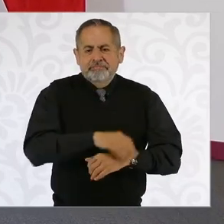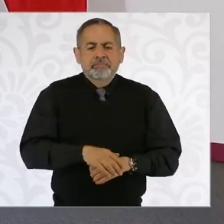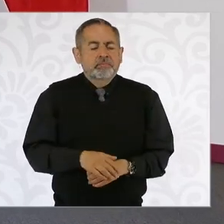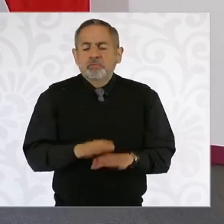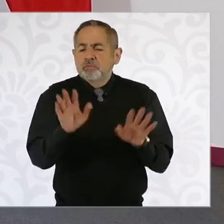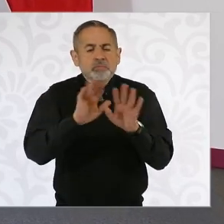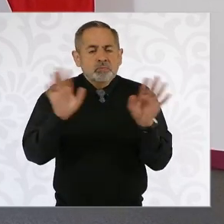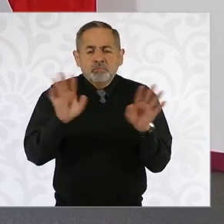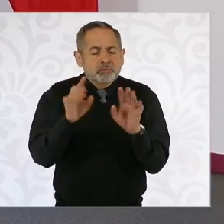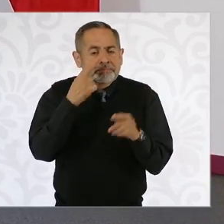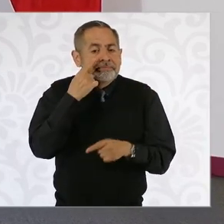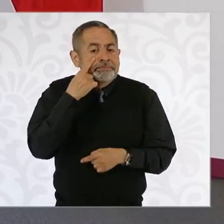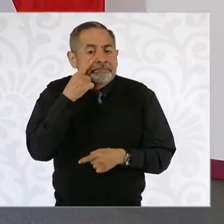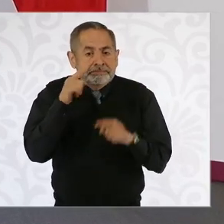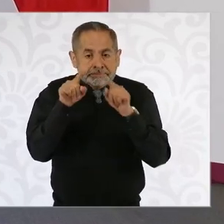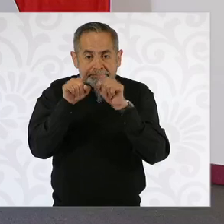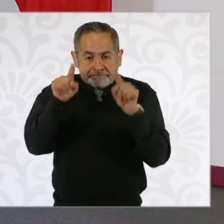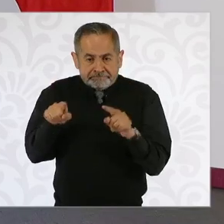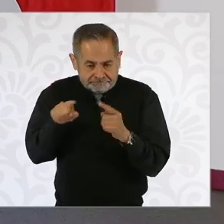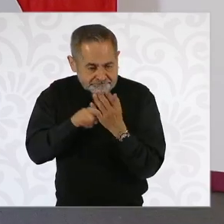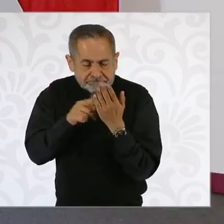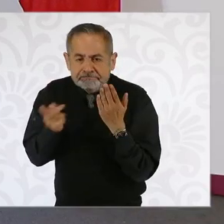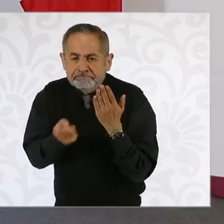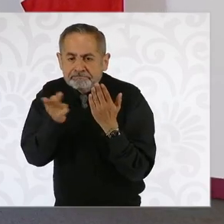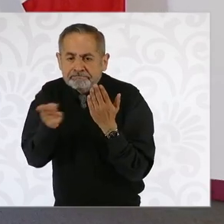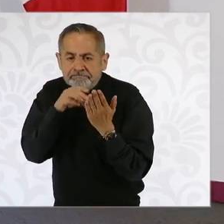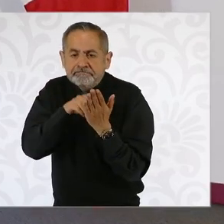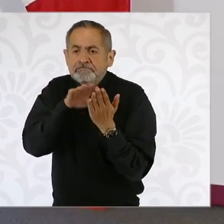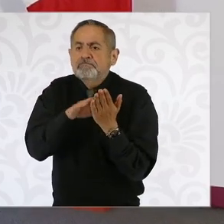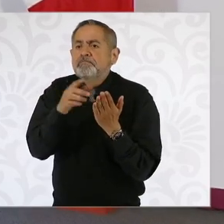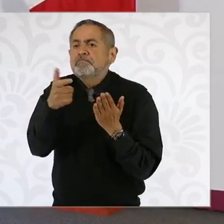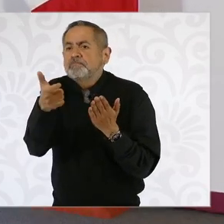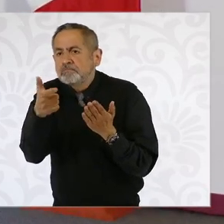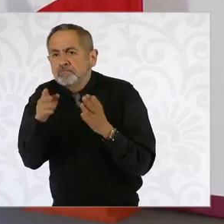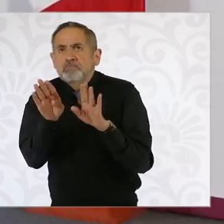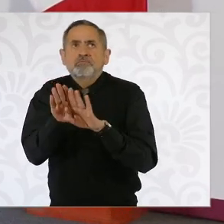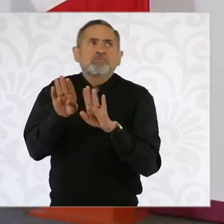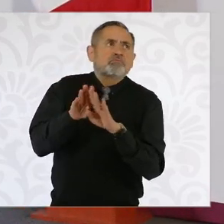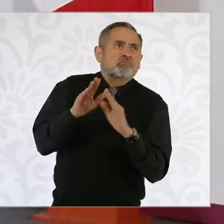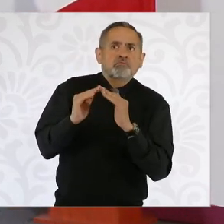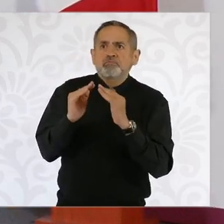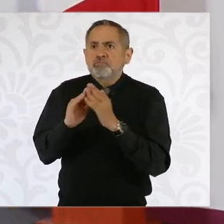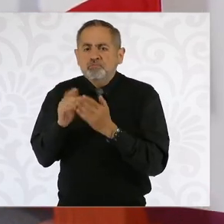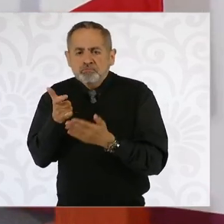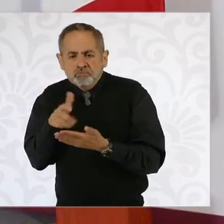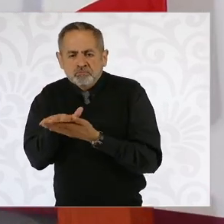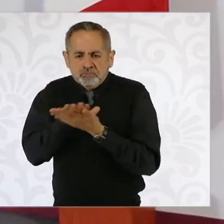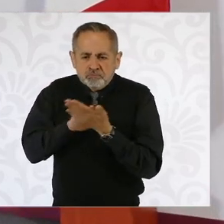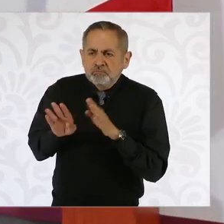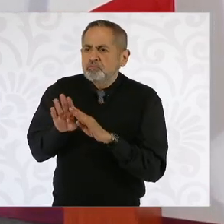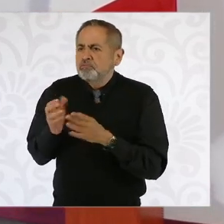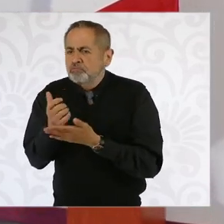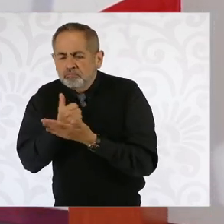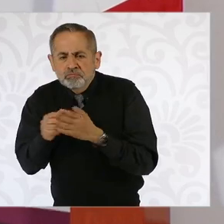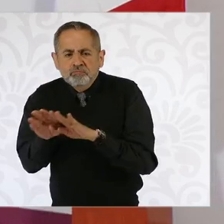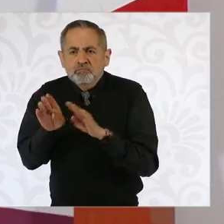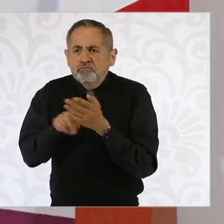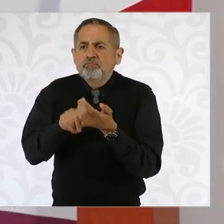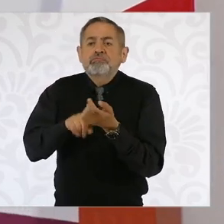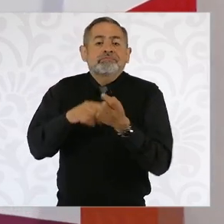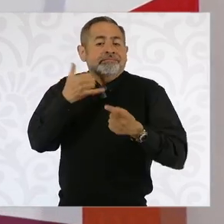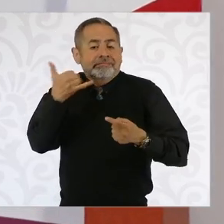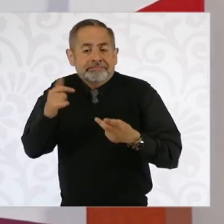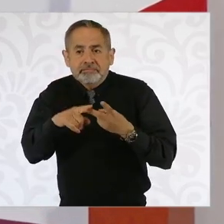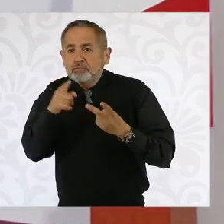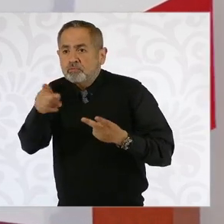para conocer la condición socioeconómica de las y los adultos mayores y su condición de salud.